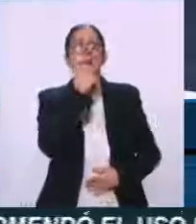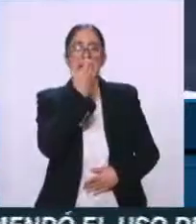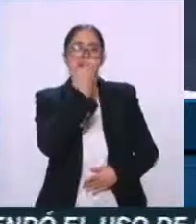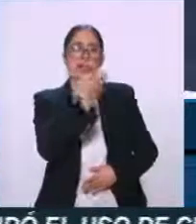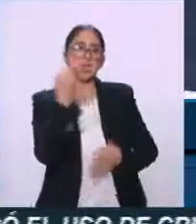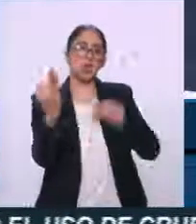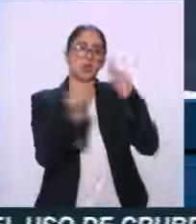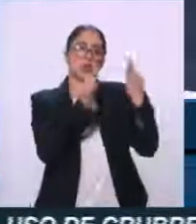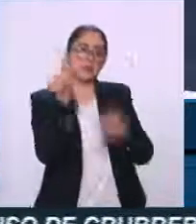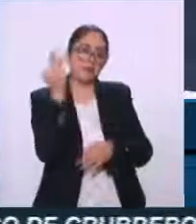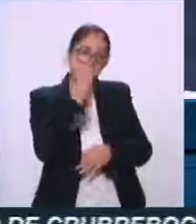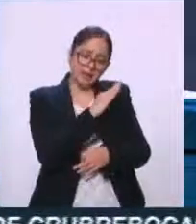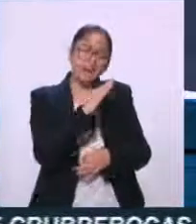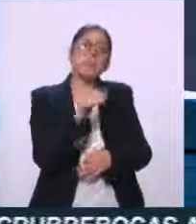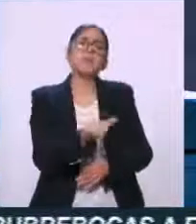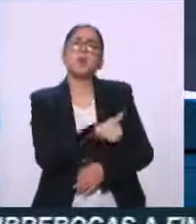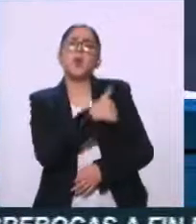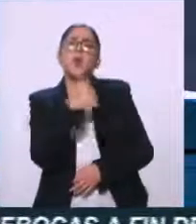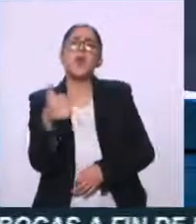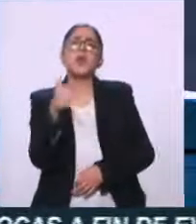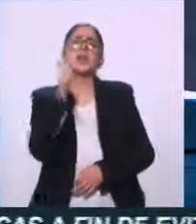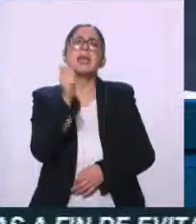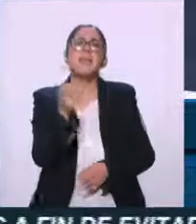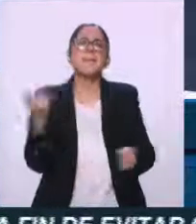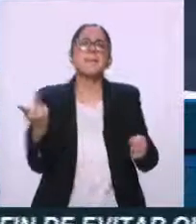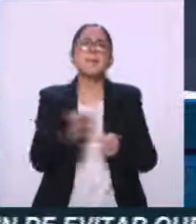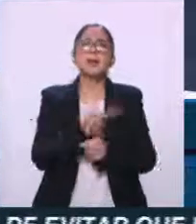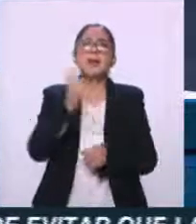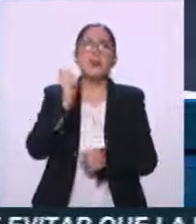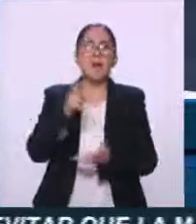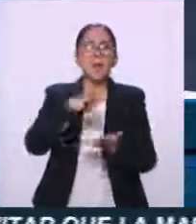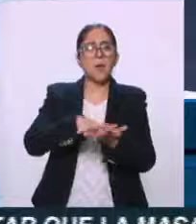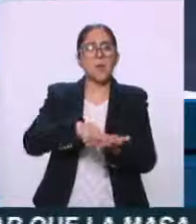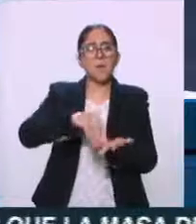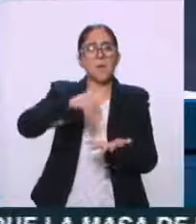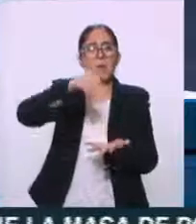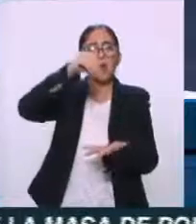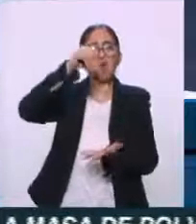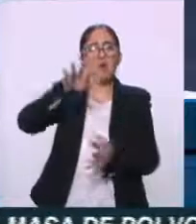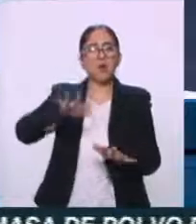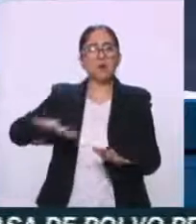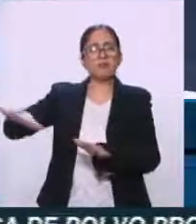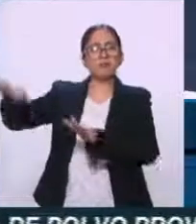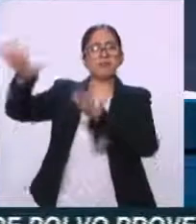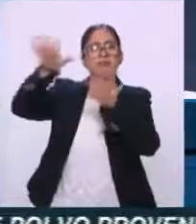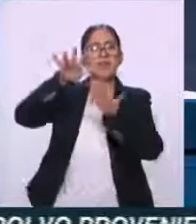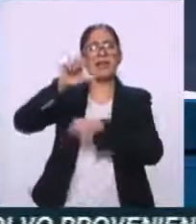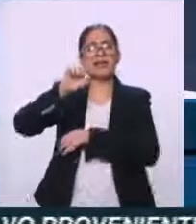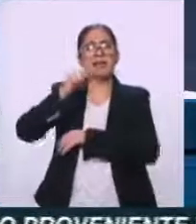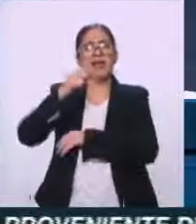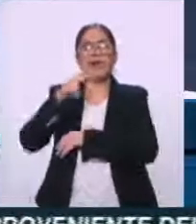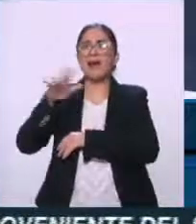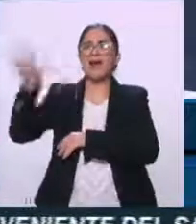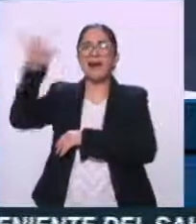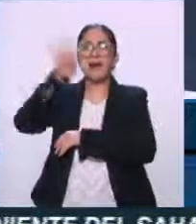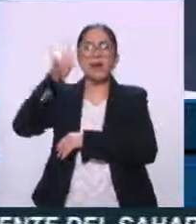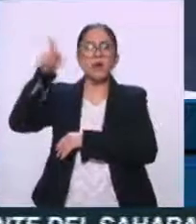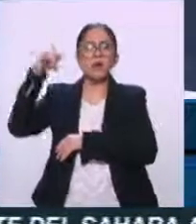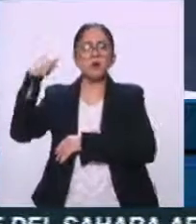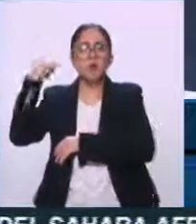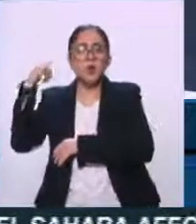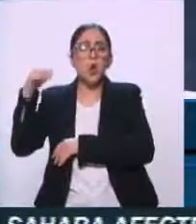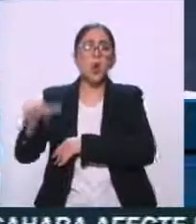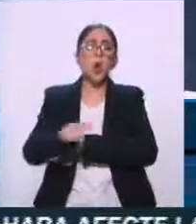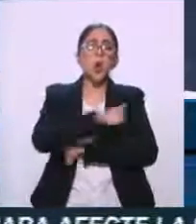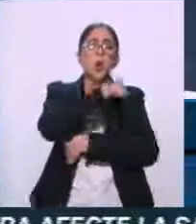en México tiene que ver con esta nube de polvo de arena que viene desde el Zara, que está en la península de Yucatán, pero también hubo una tormenta de arena en el norte del